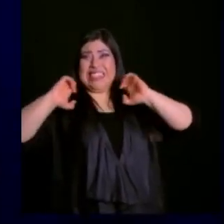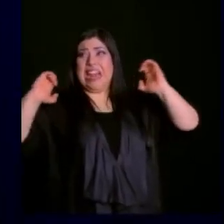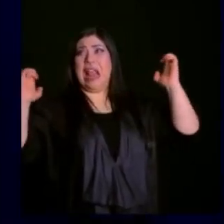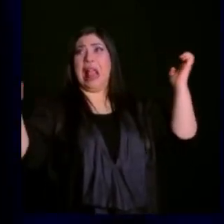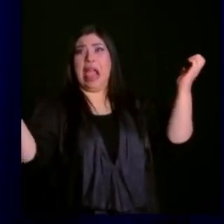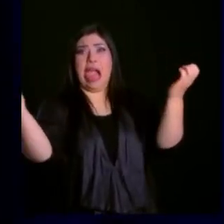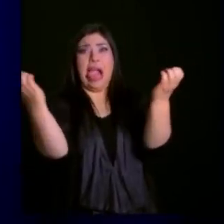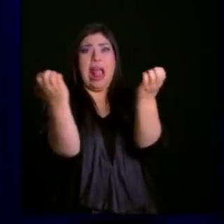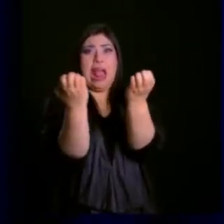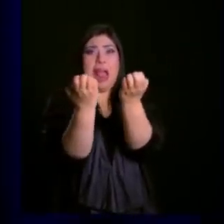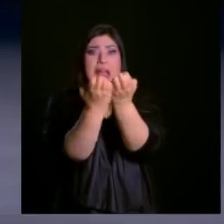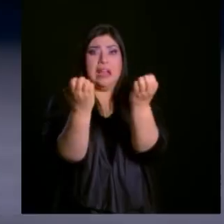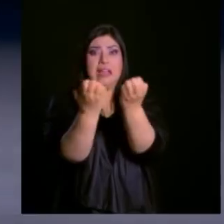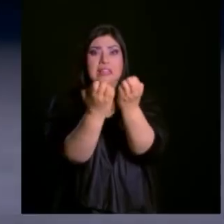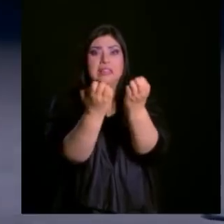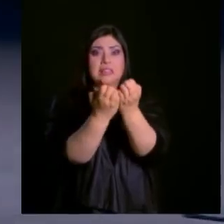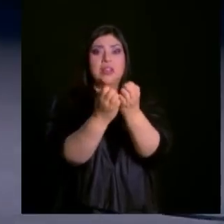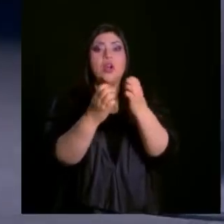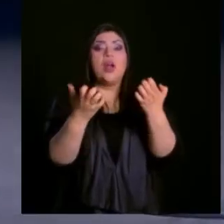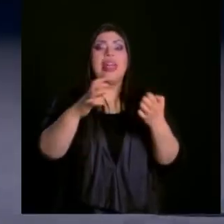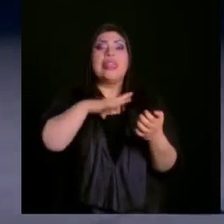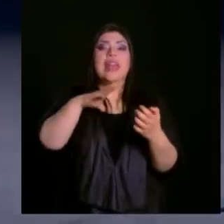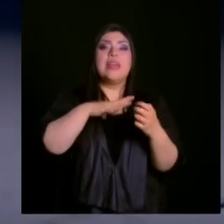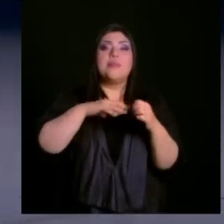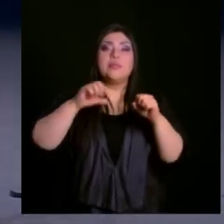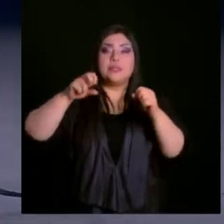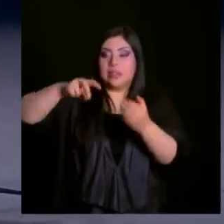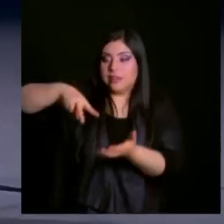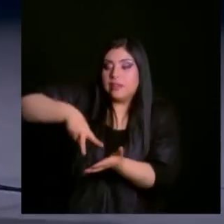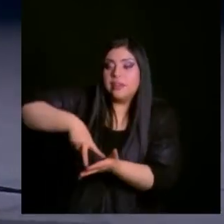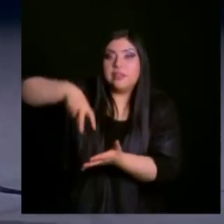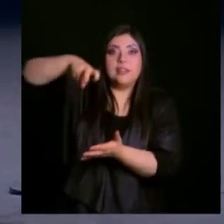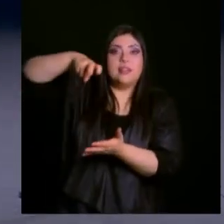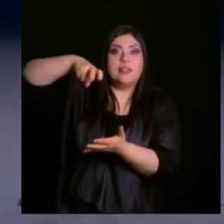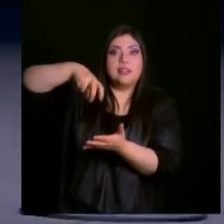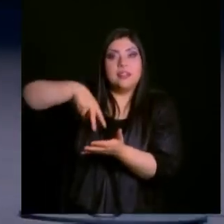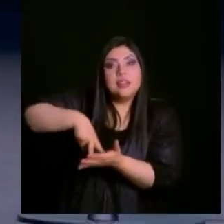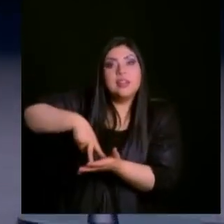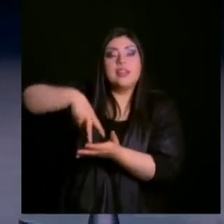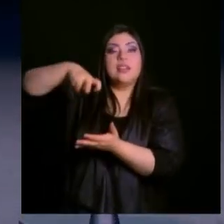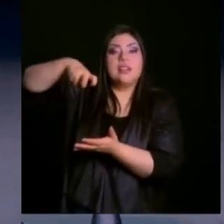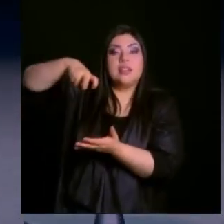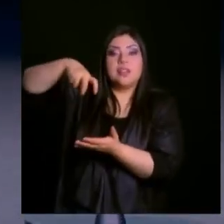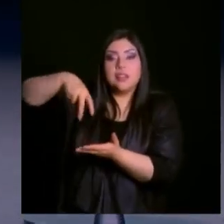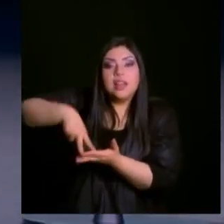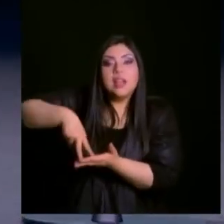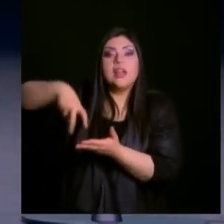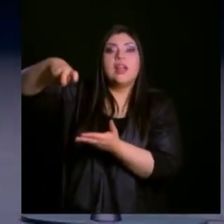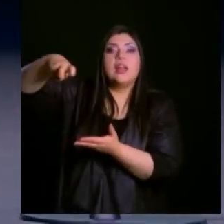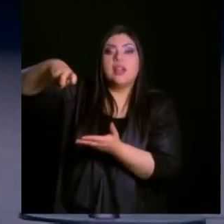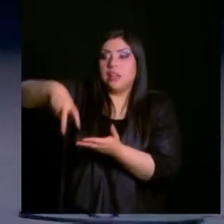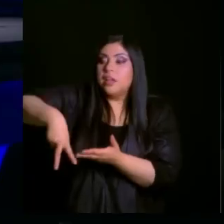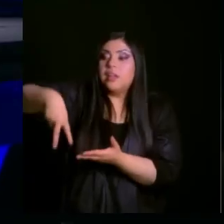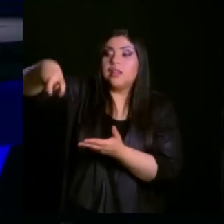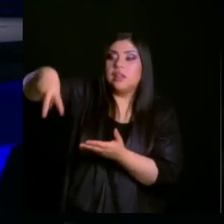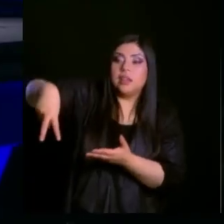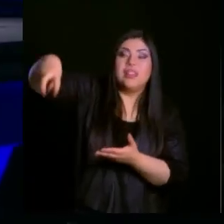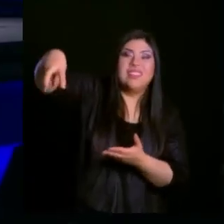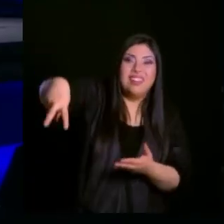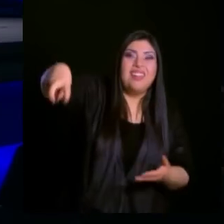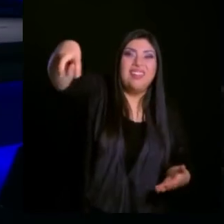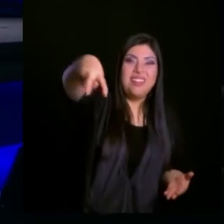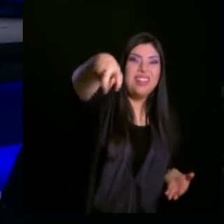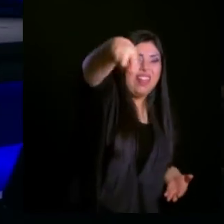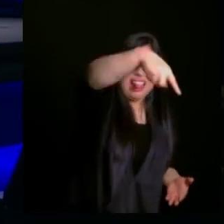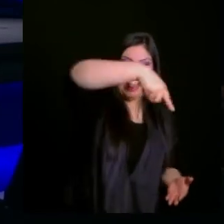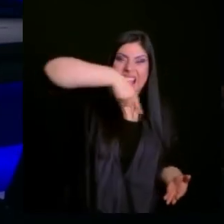hacía así, medio caminaba. Cuando el entrenador no miraba, cuando lo miraba, ya hacía el zapío. Y decía, yo soy el chaparro, tengo que saltar más. Yo no puedo hacer